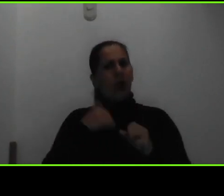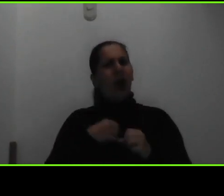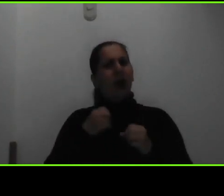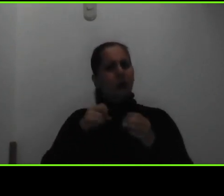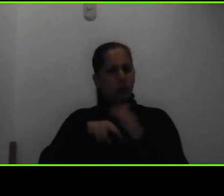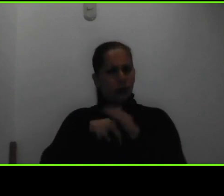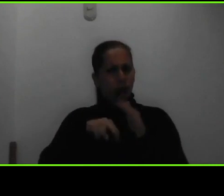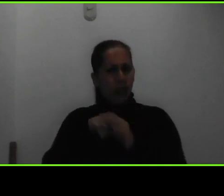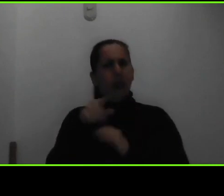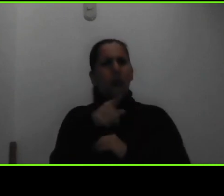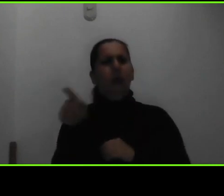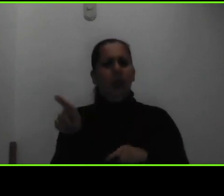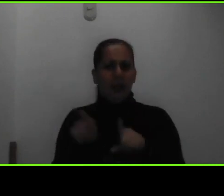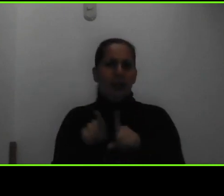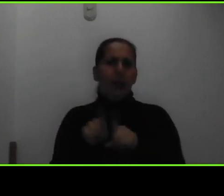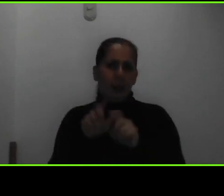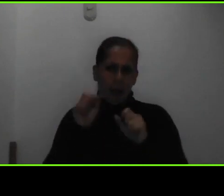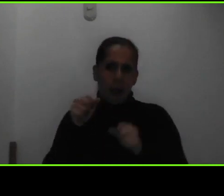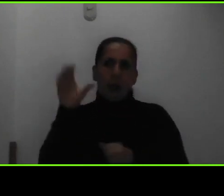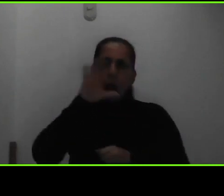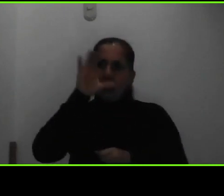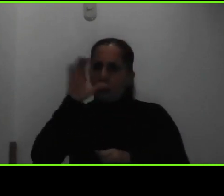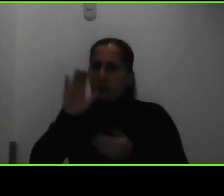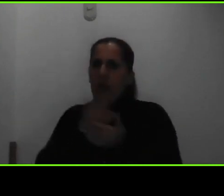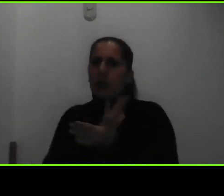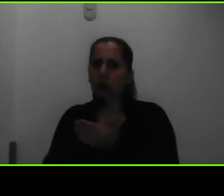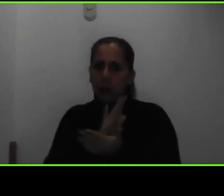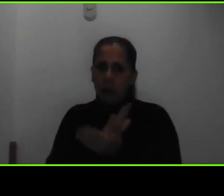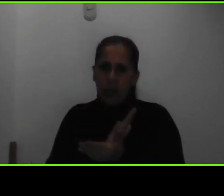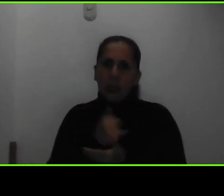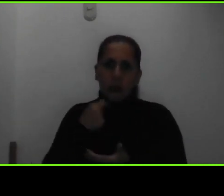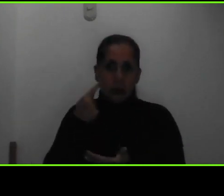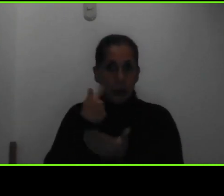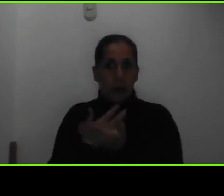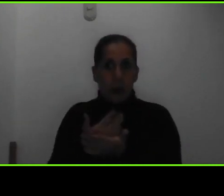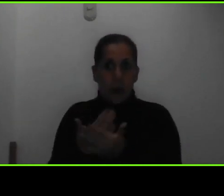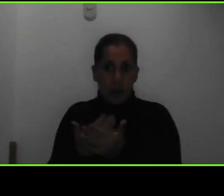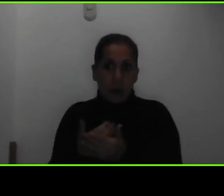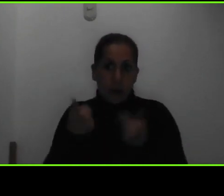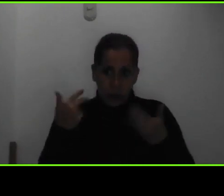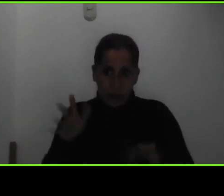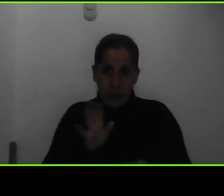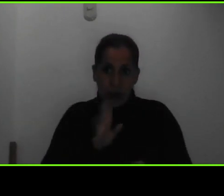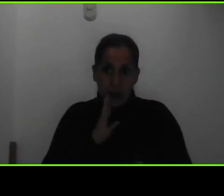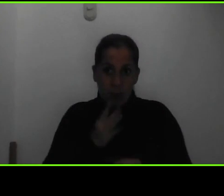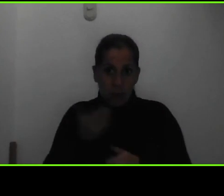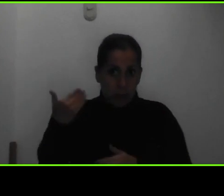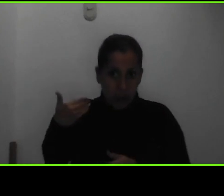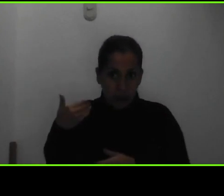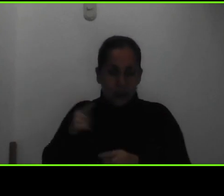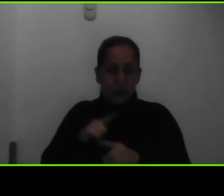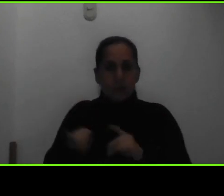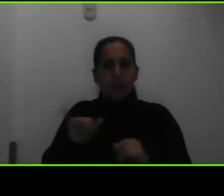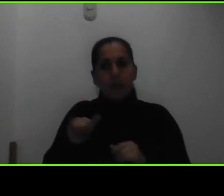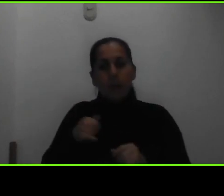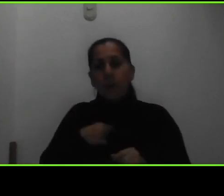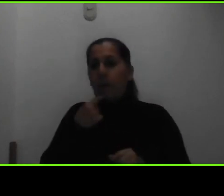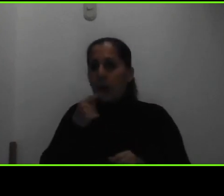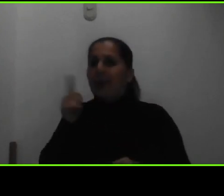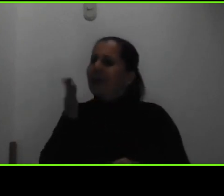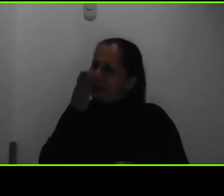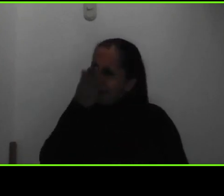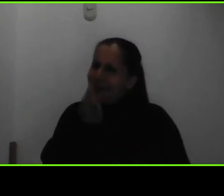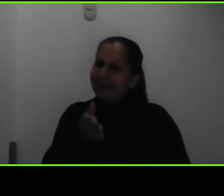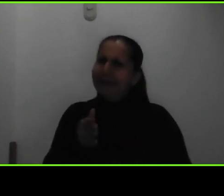y ustedes también para poder conseguir los documentos probatorios de los que hemos hablado pero como les digo acérquense a trabajo